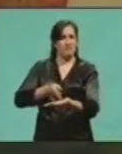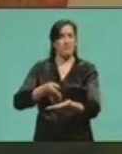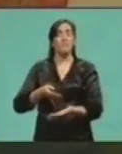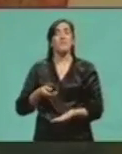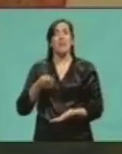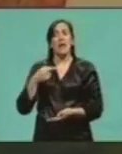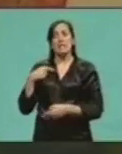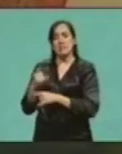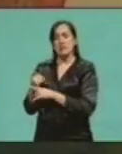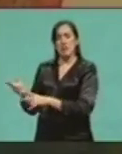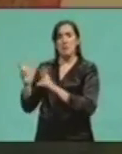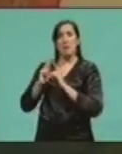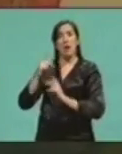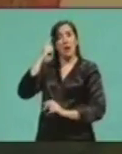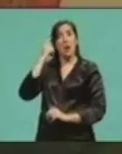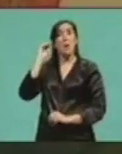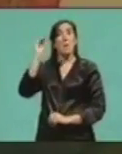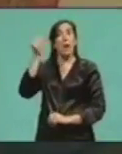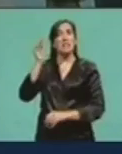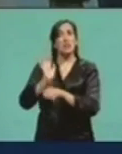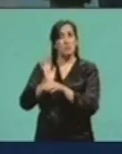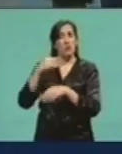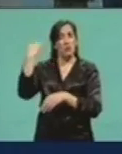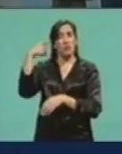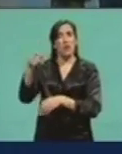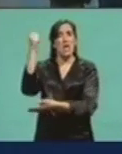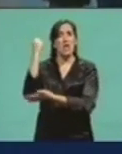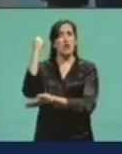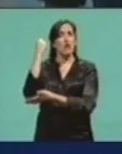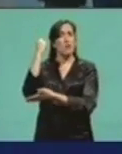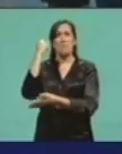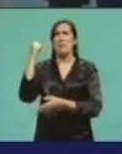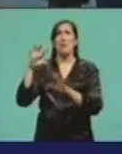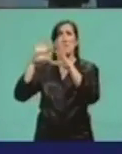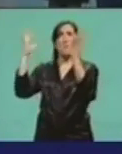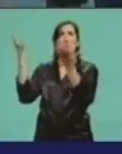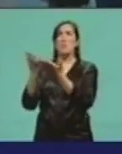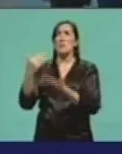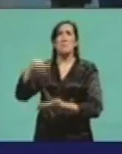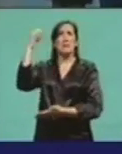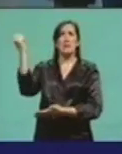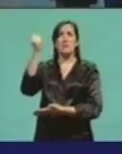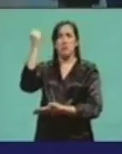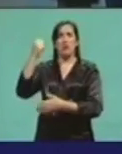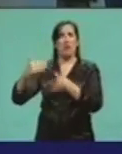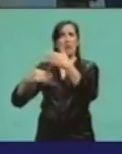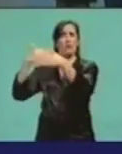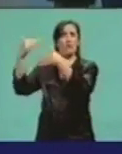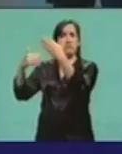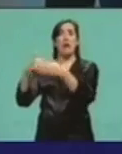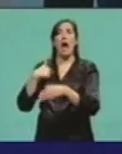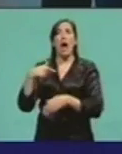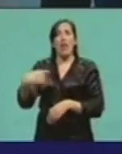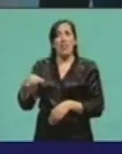nunca te olvides, Brasil va a ser una de las economías más importantes del mundo y allí tenemos que estar nosotros